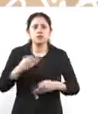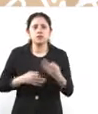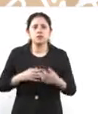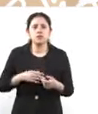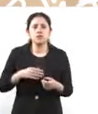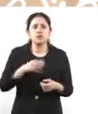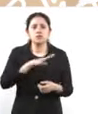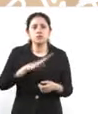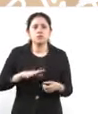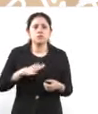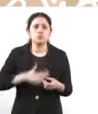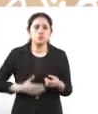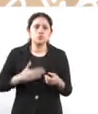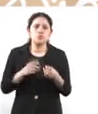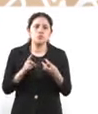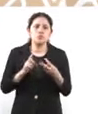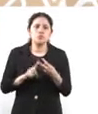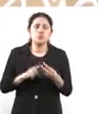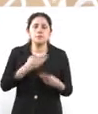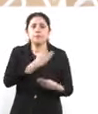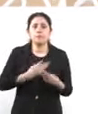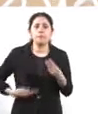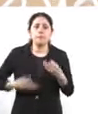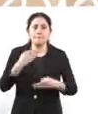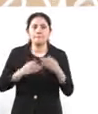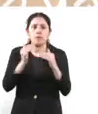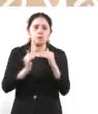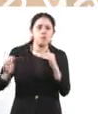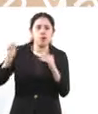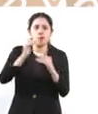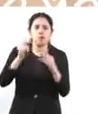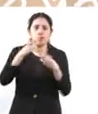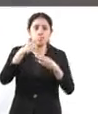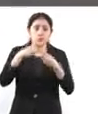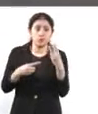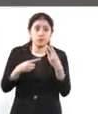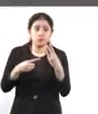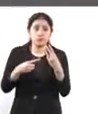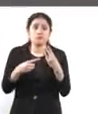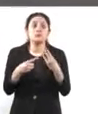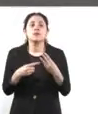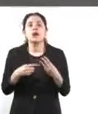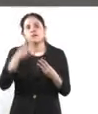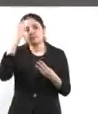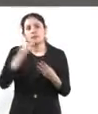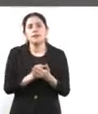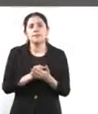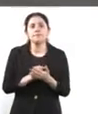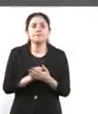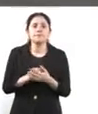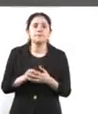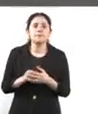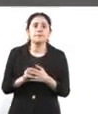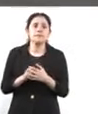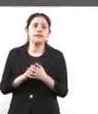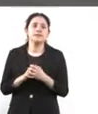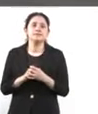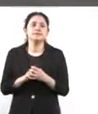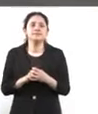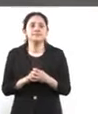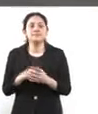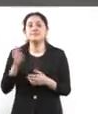y el presidente del Tribunal de Justicia en la Ciudad de México. Es decir, la fiscalía que tiene su autonomía y el Poder Judicial en la ciudad,